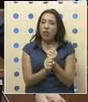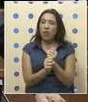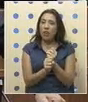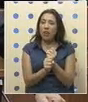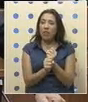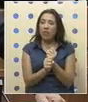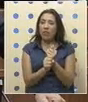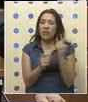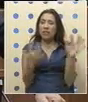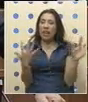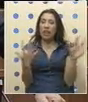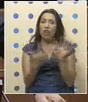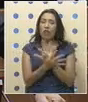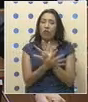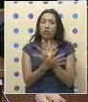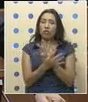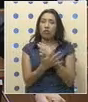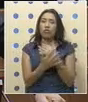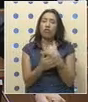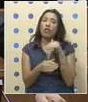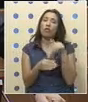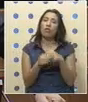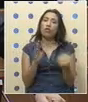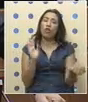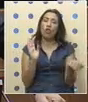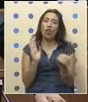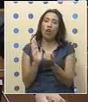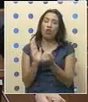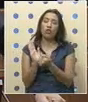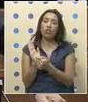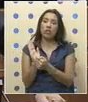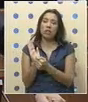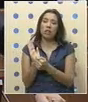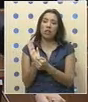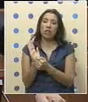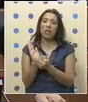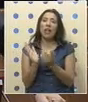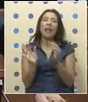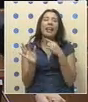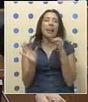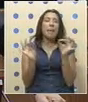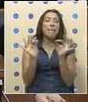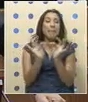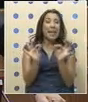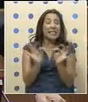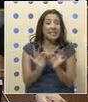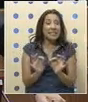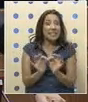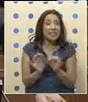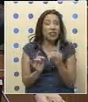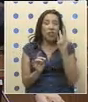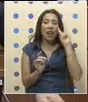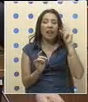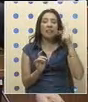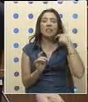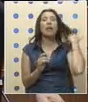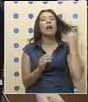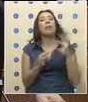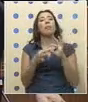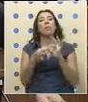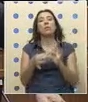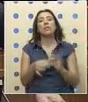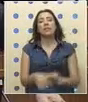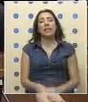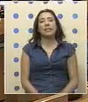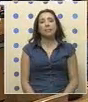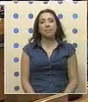es que ante esta confusión yo estoy por votar en contra, salvo que se precise el sentido y alcance de la iniciativa. Presidente, muchas gracias.